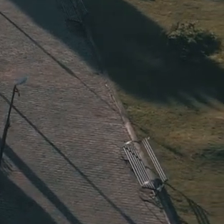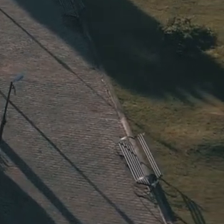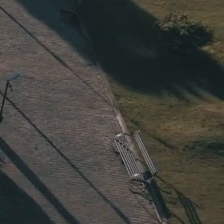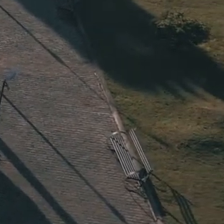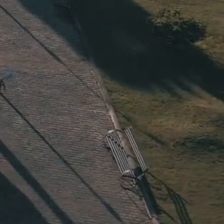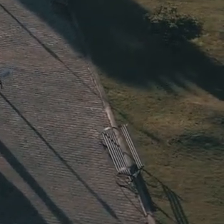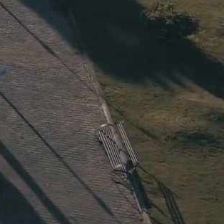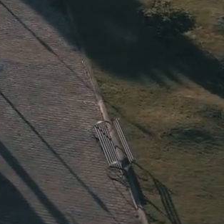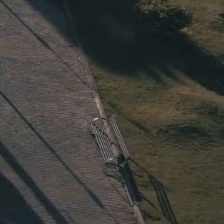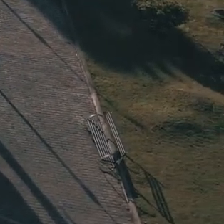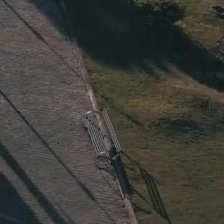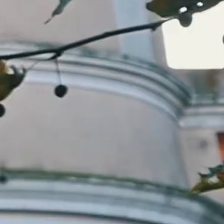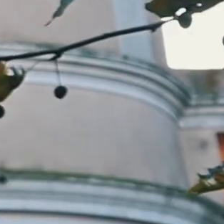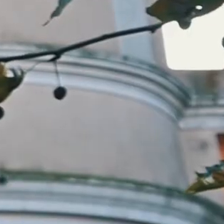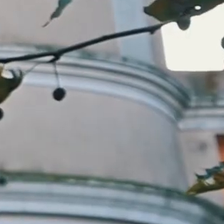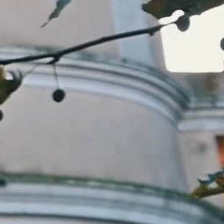¿Qué es